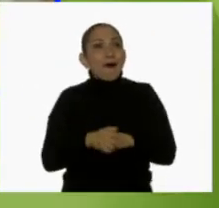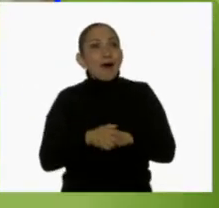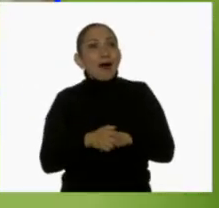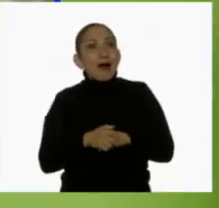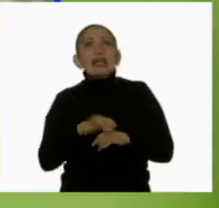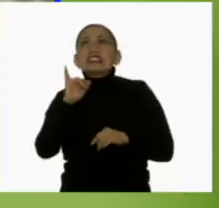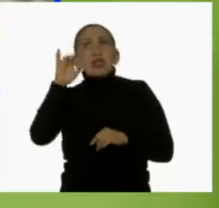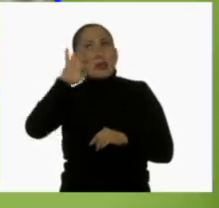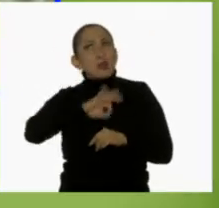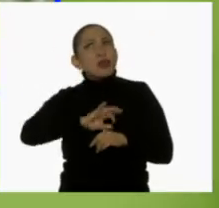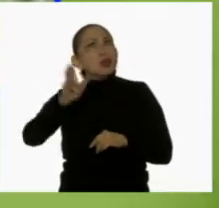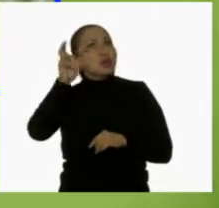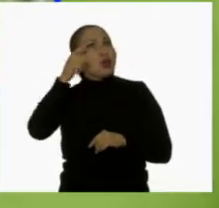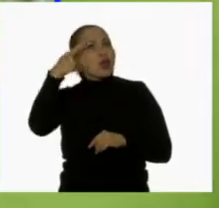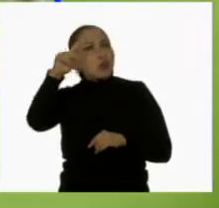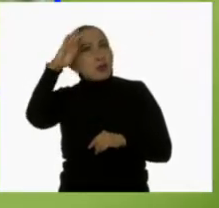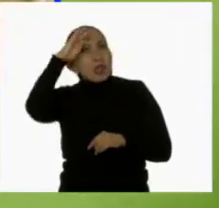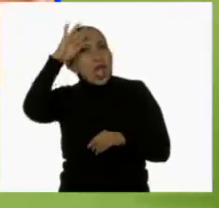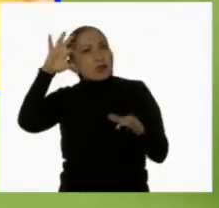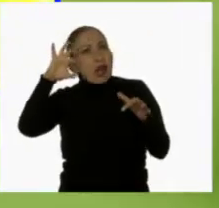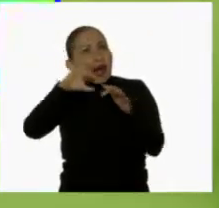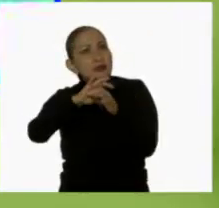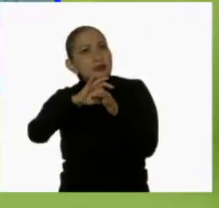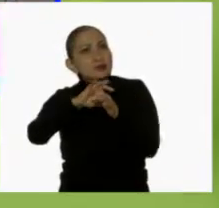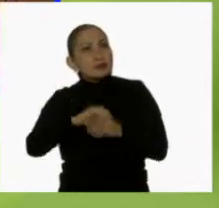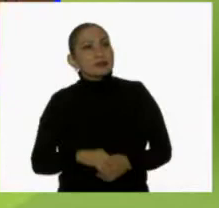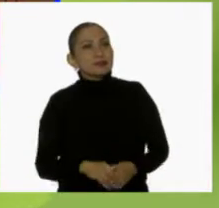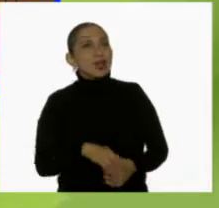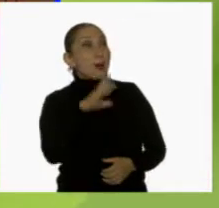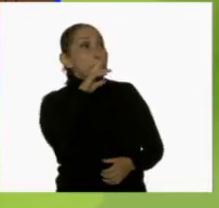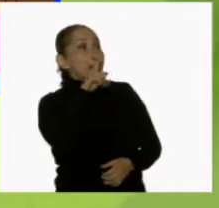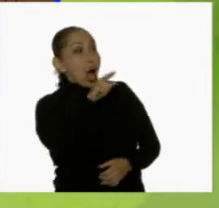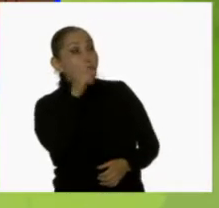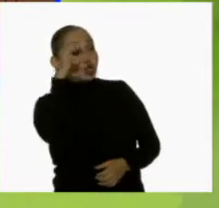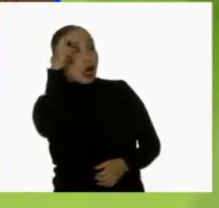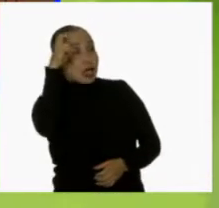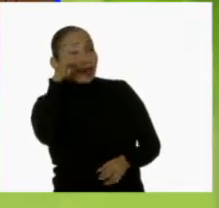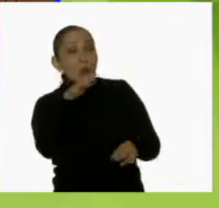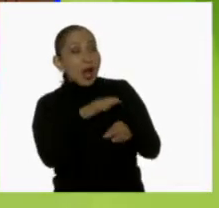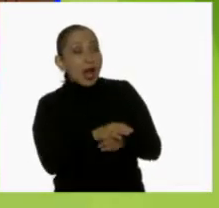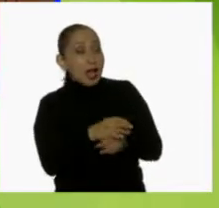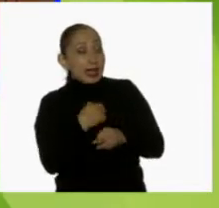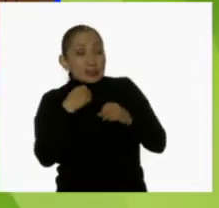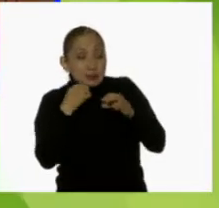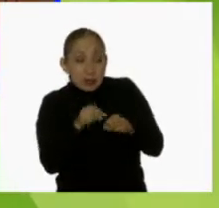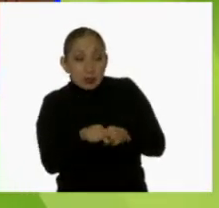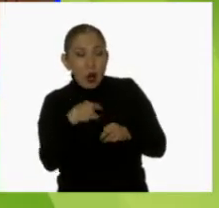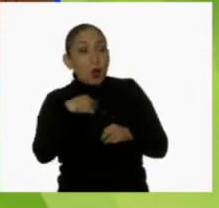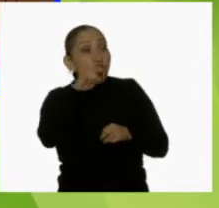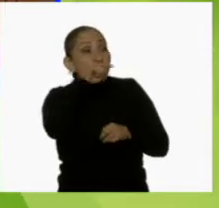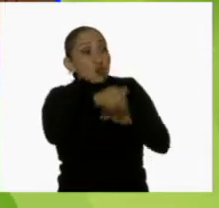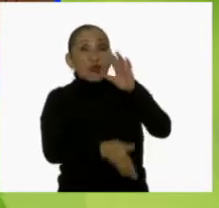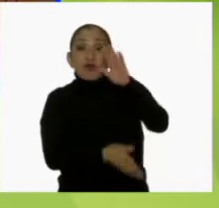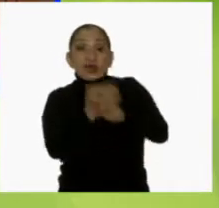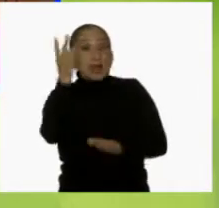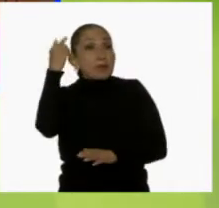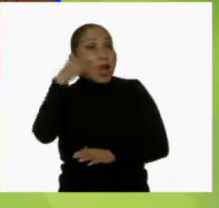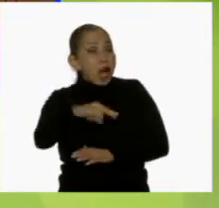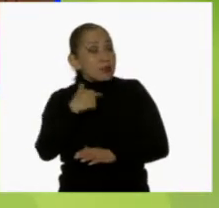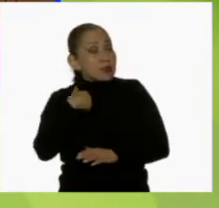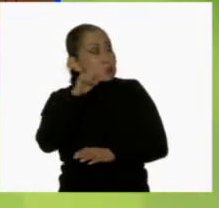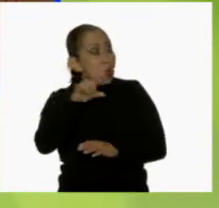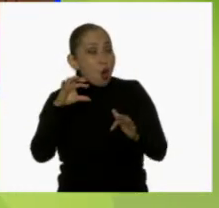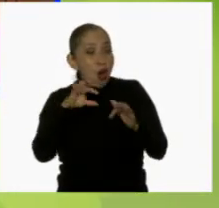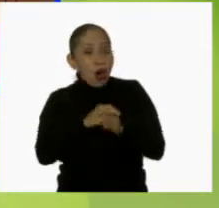Siento que puedo escuchar tus pensamientos. Lo mejor de ese sueño es que justo lo soñé cuando tú estabas de viaje.